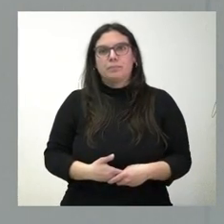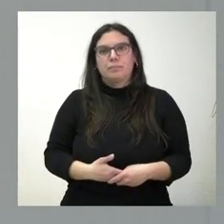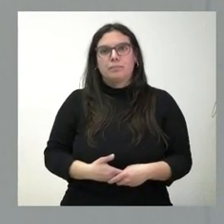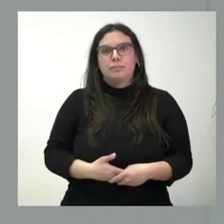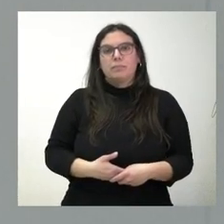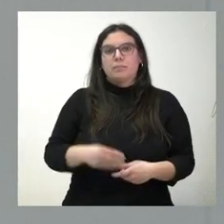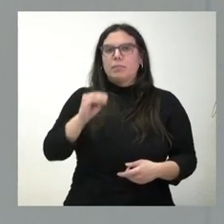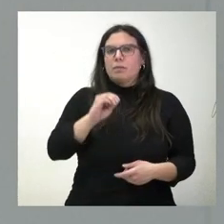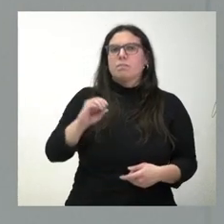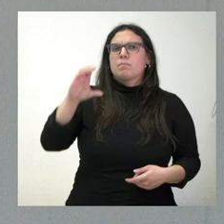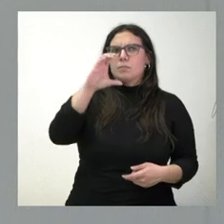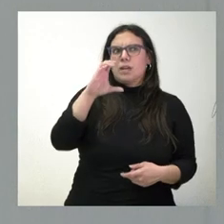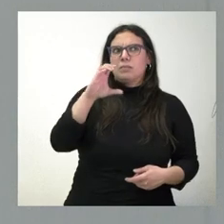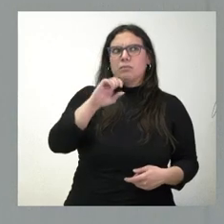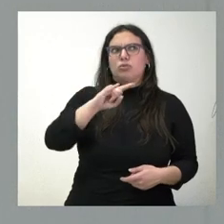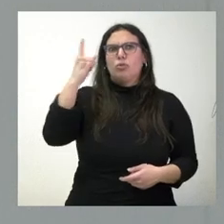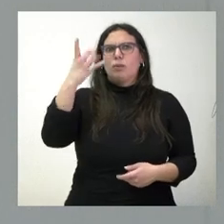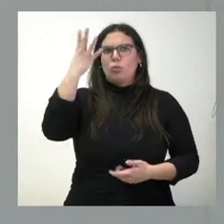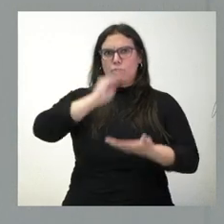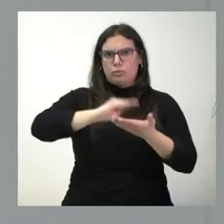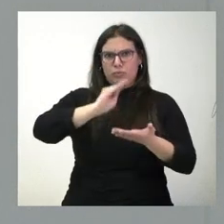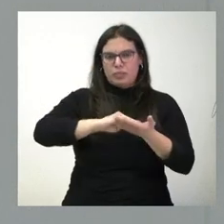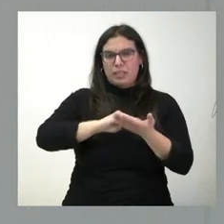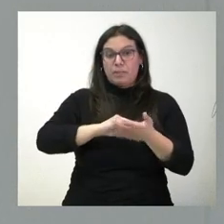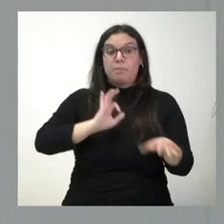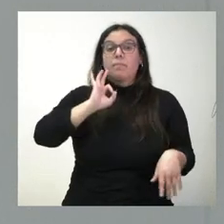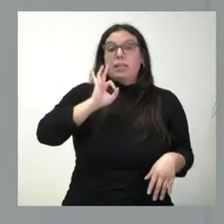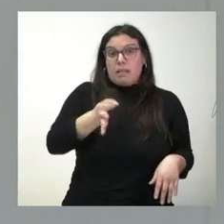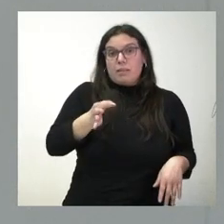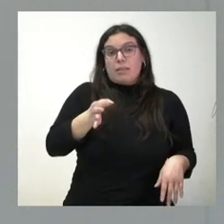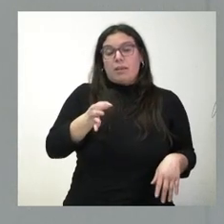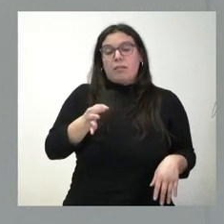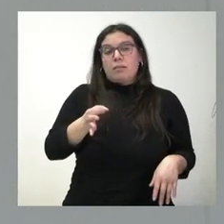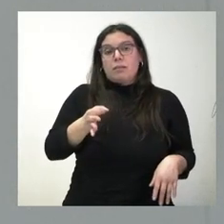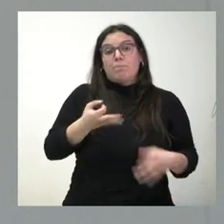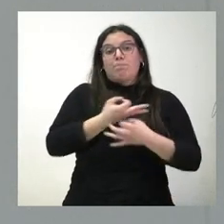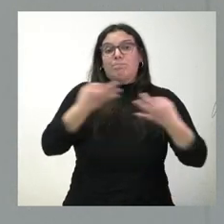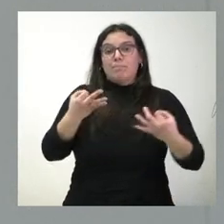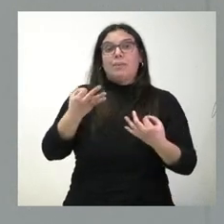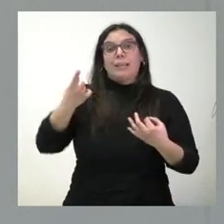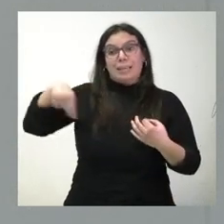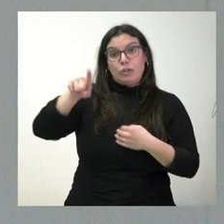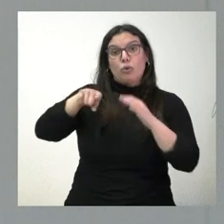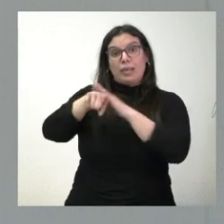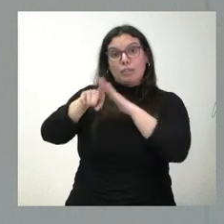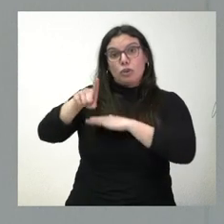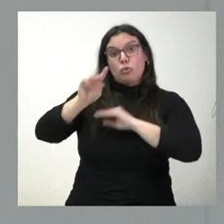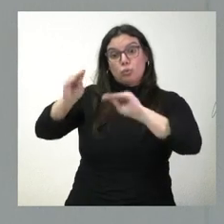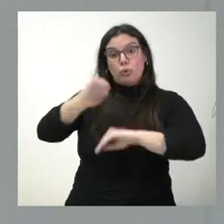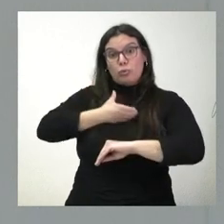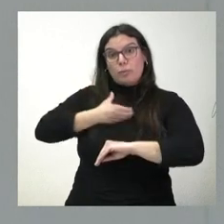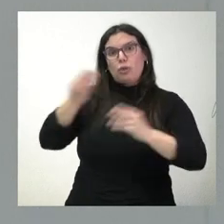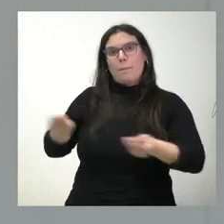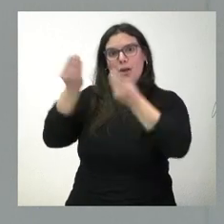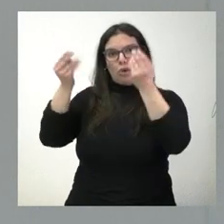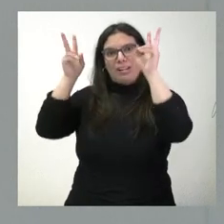dotación se ha multiplicado prácticamente por cuatro. Es verdad que aquí lo que procede es mejorar la gestión por parte del Ayuntamiento de ese centro en los